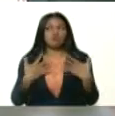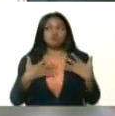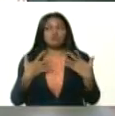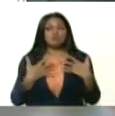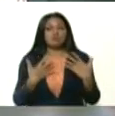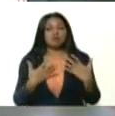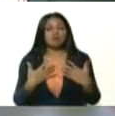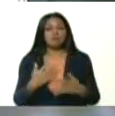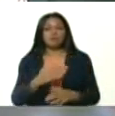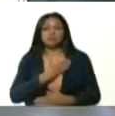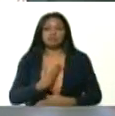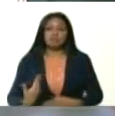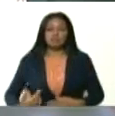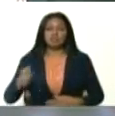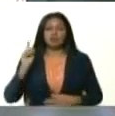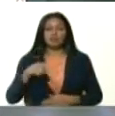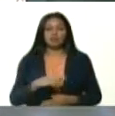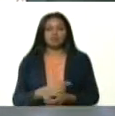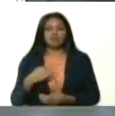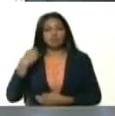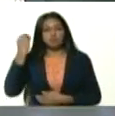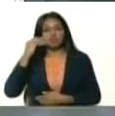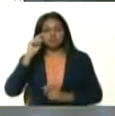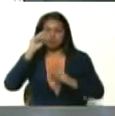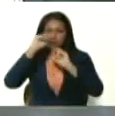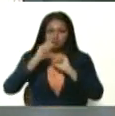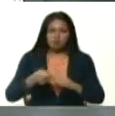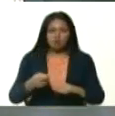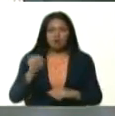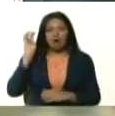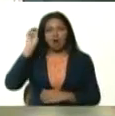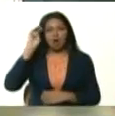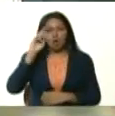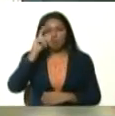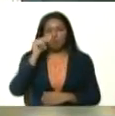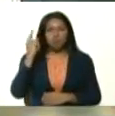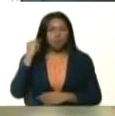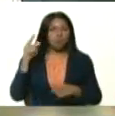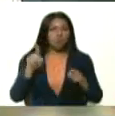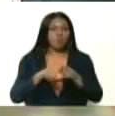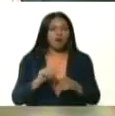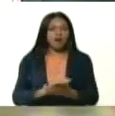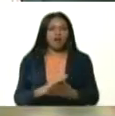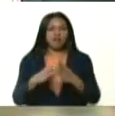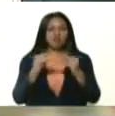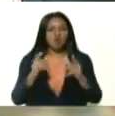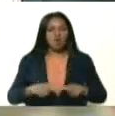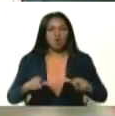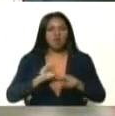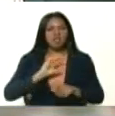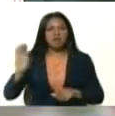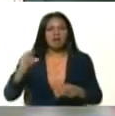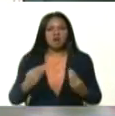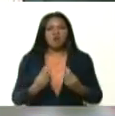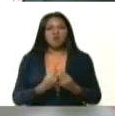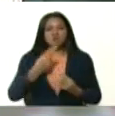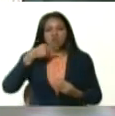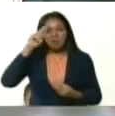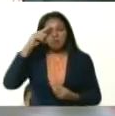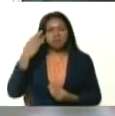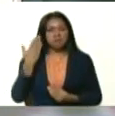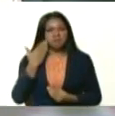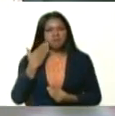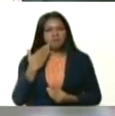presidente, y creo que un reconocimiento a los maestros y a las maestras que en todos los rincones del país, junto a los padres, han